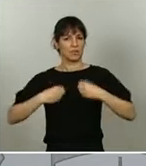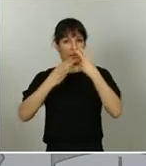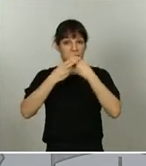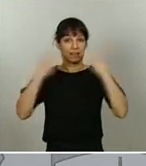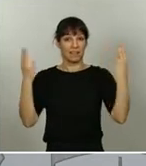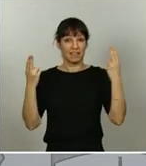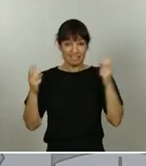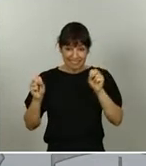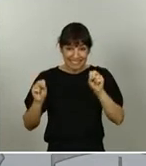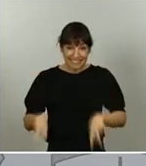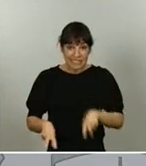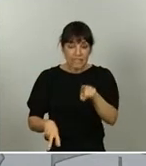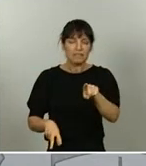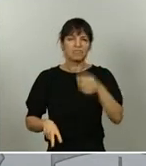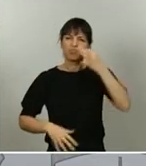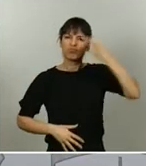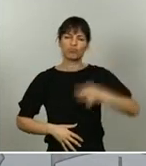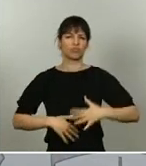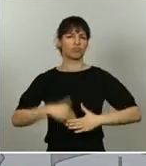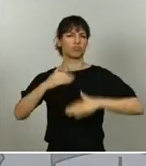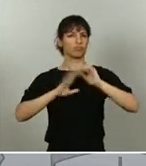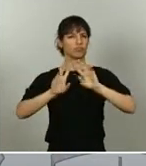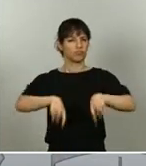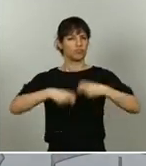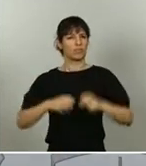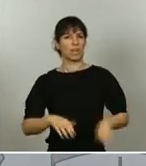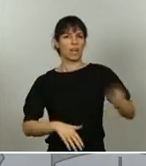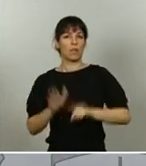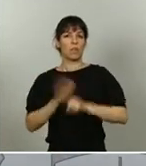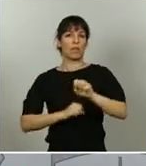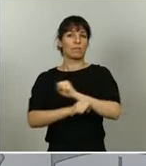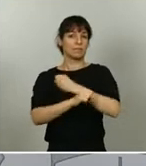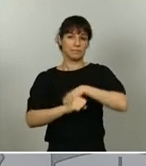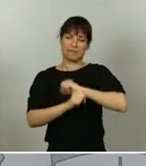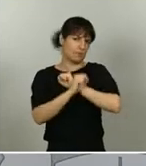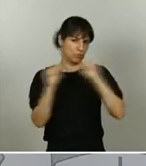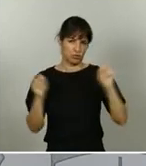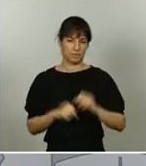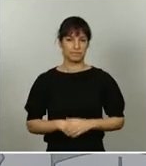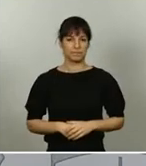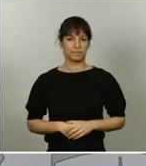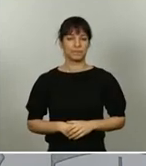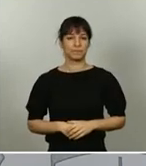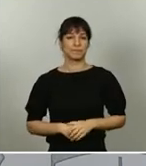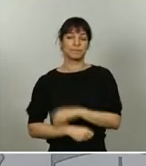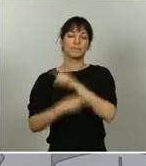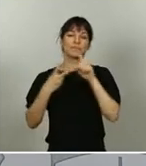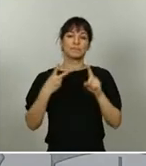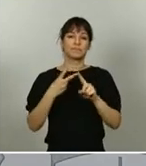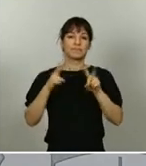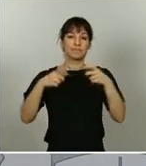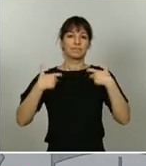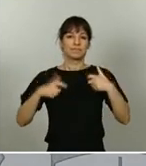posible una verdadera reconstrucción y recuperación en nuestro país. En segundo lugar, en relación con el sector de la automoción,